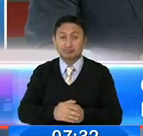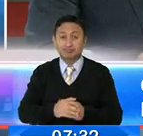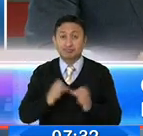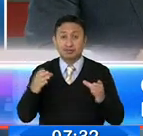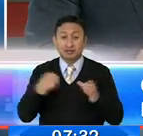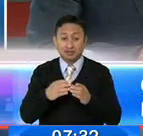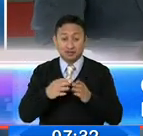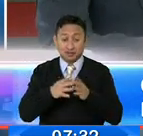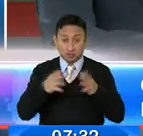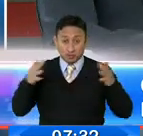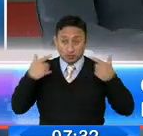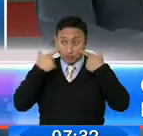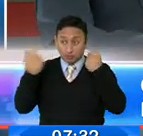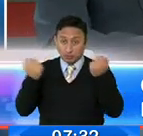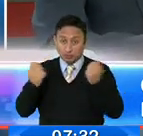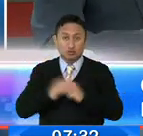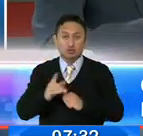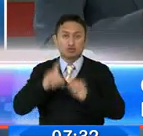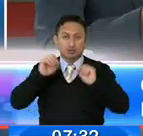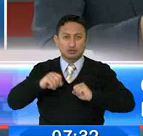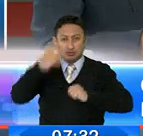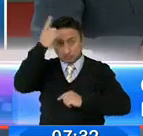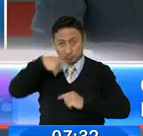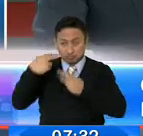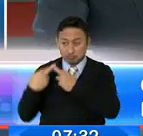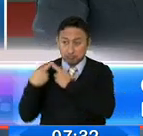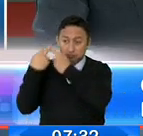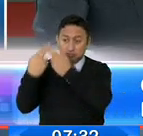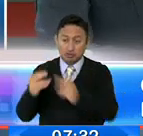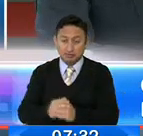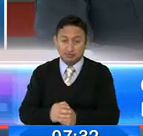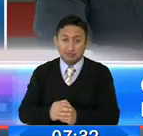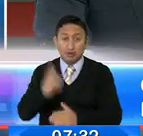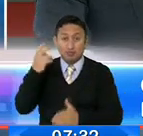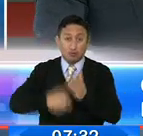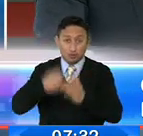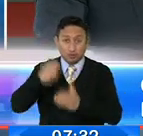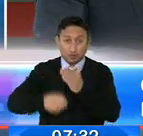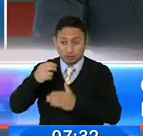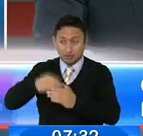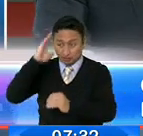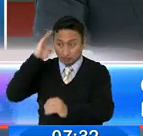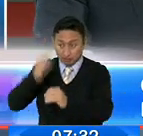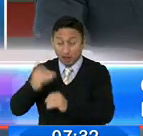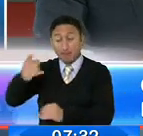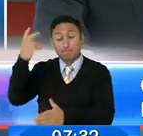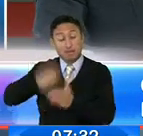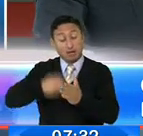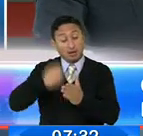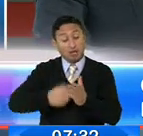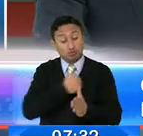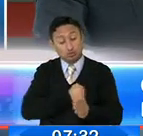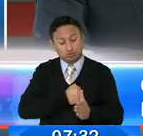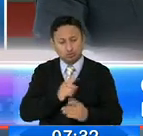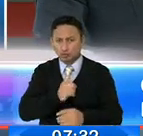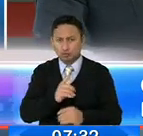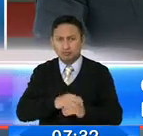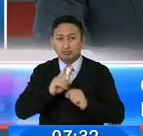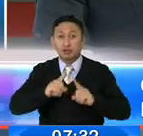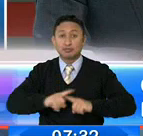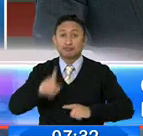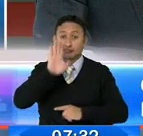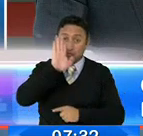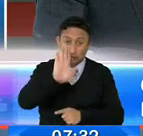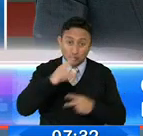sí trasladar estas resoluciones. No queremos seguir multando, no es nuestro afán, es nuestro fin. Sin embargo, para cuidar tu vida y